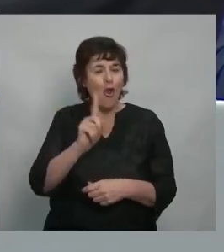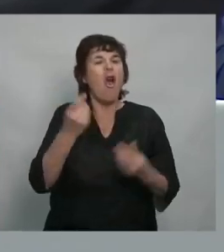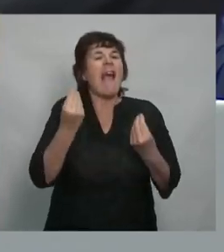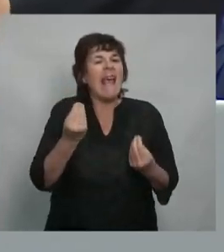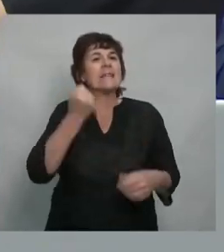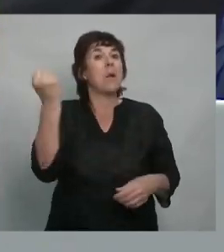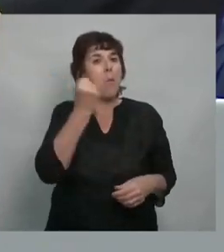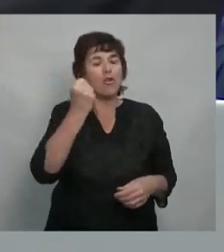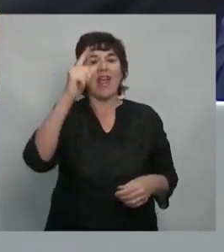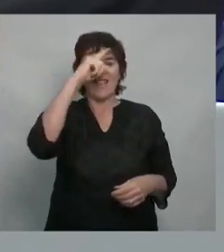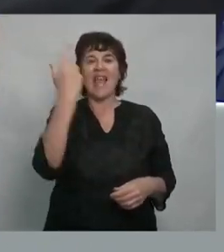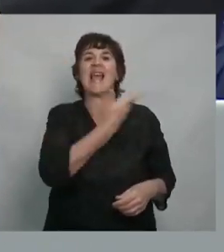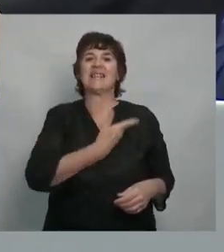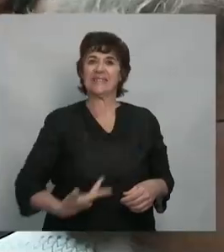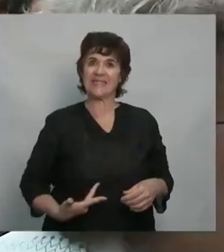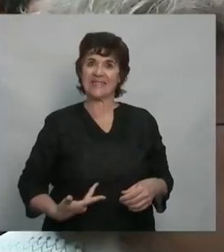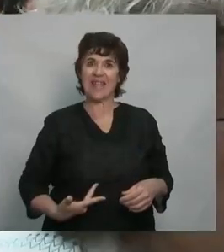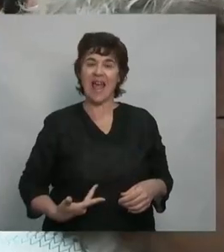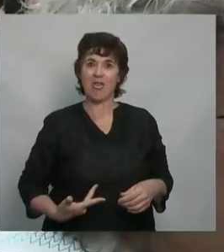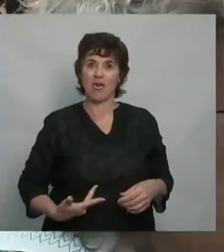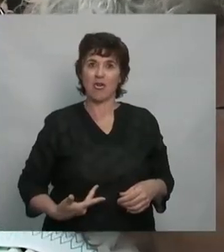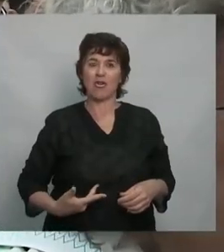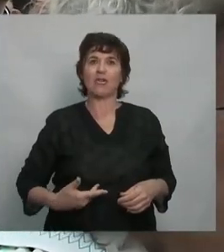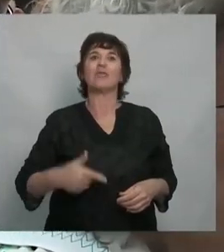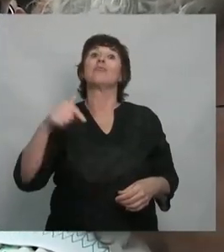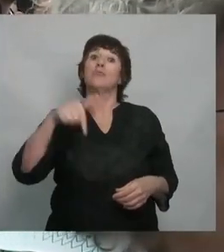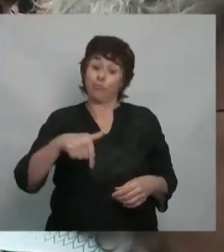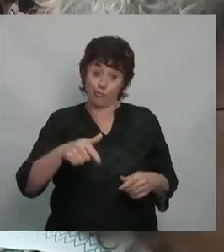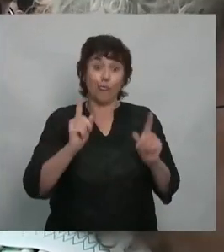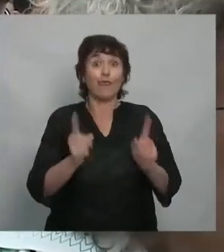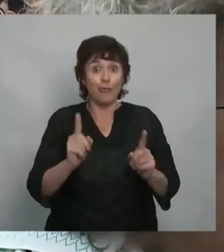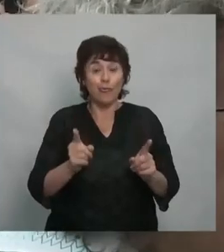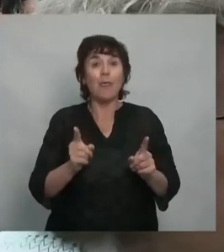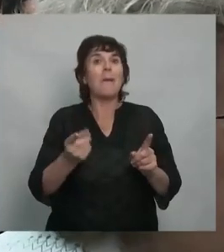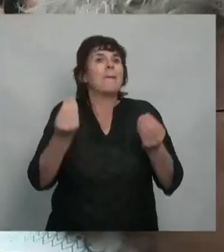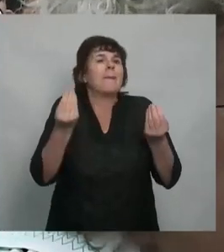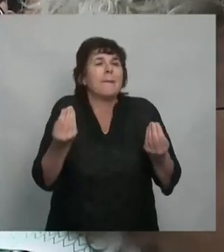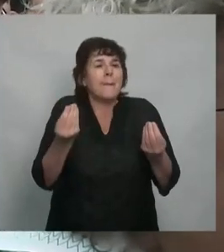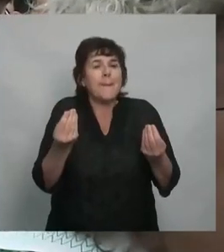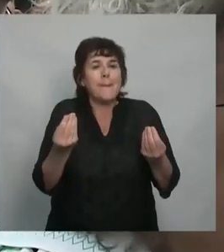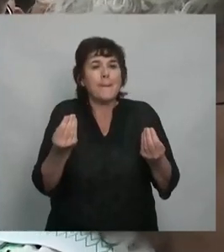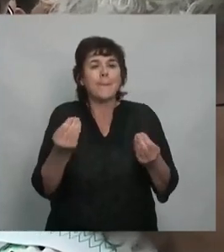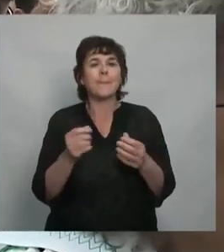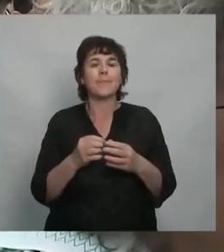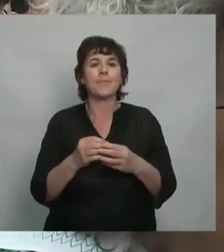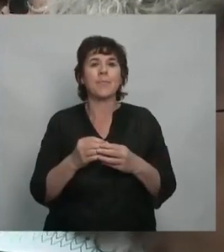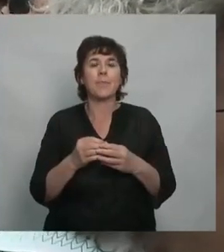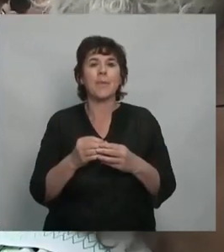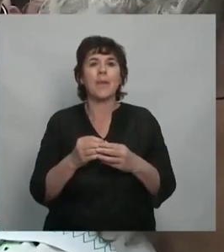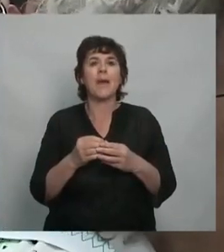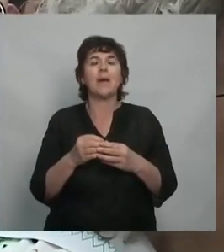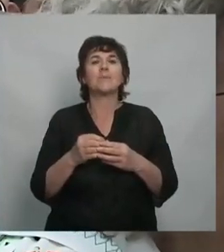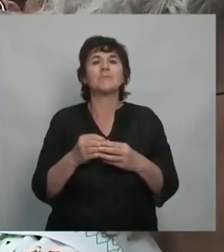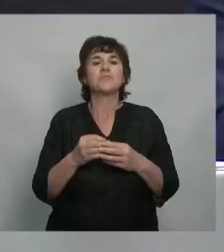que hoy se sigue manteniendo para que los